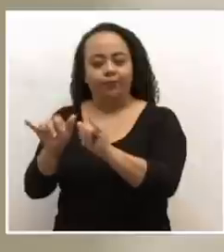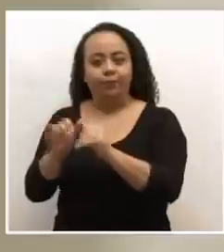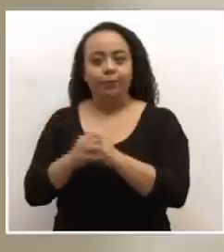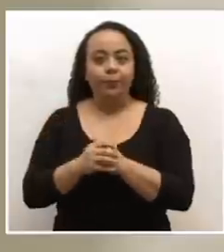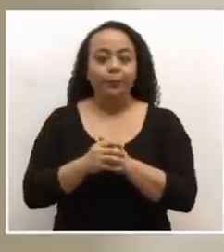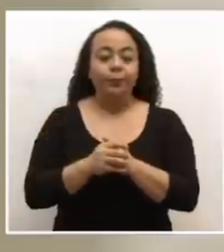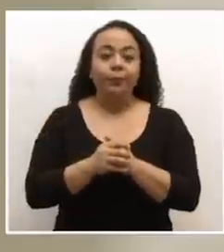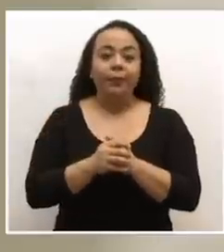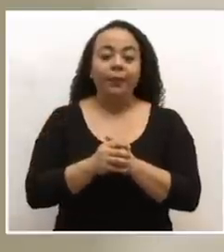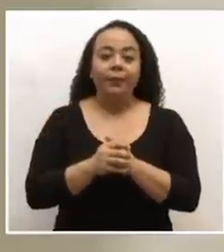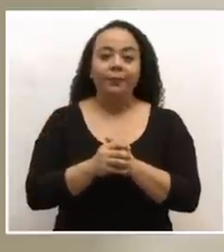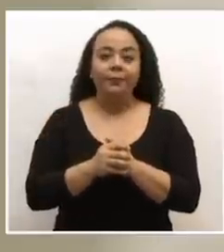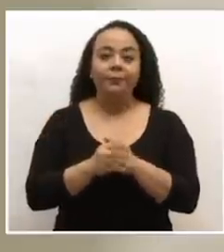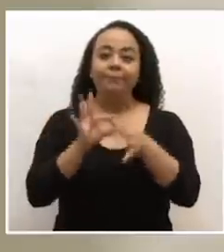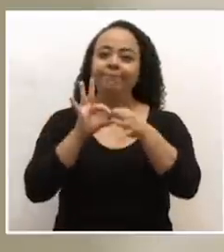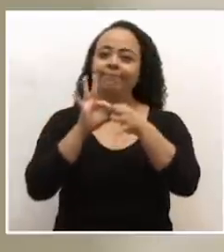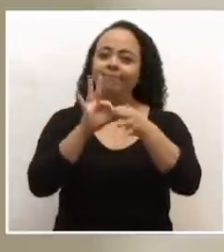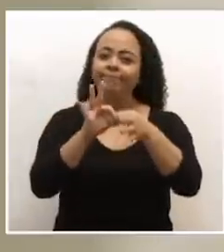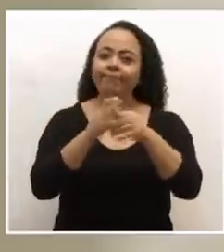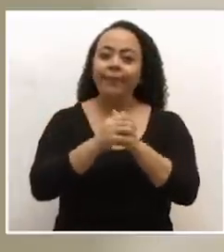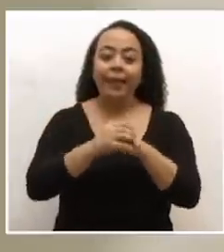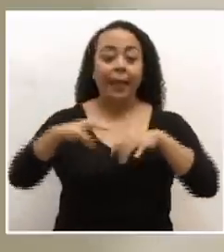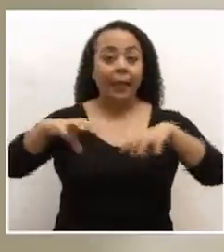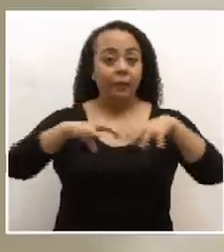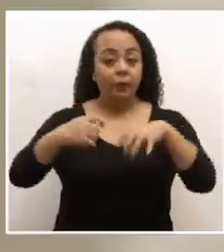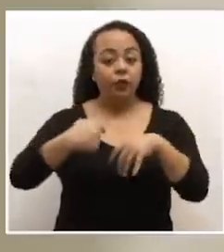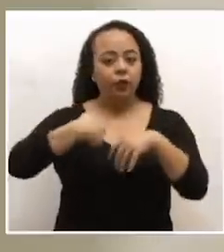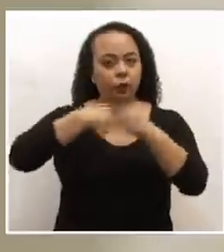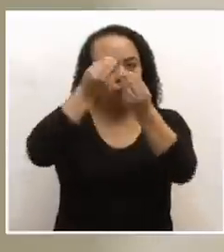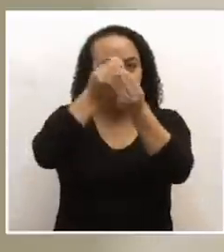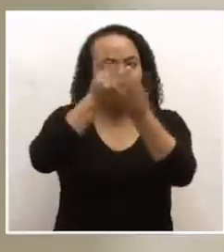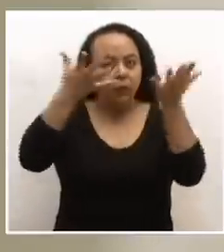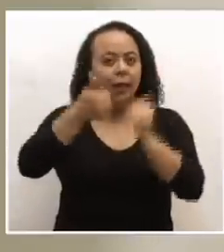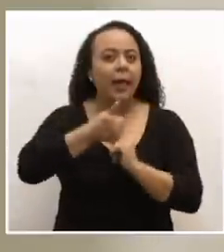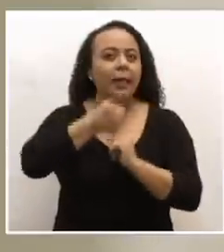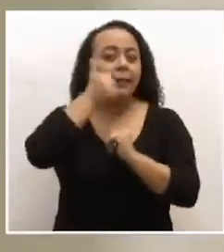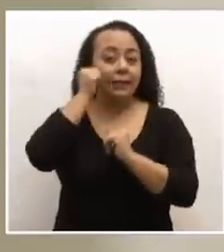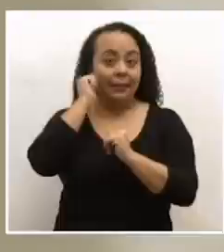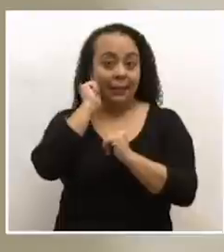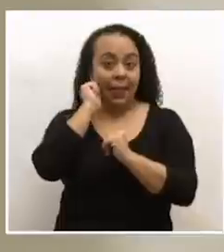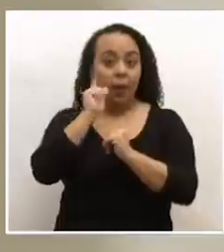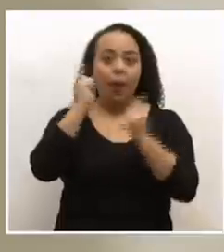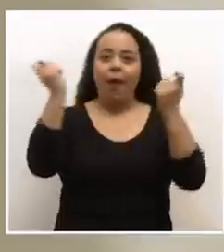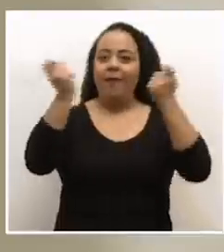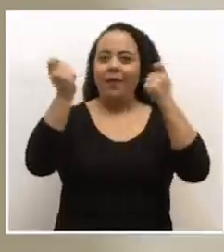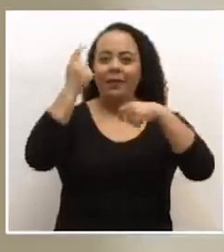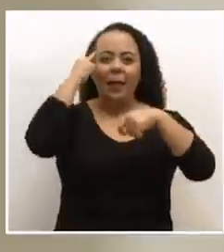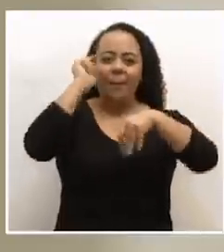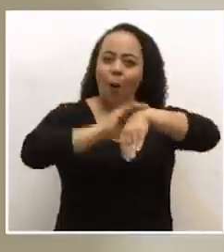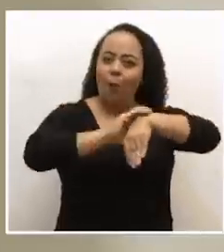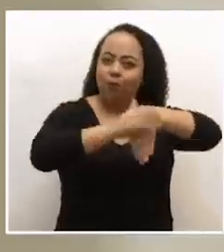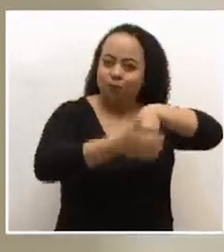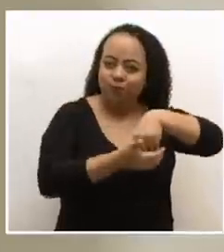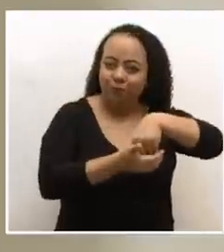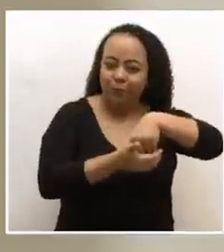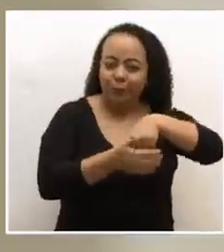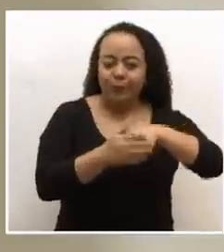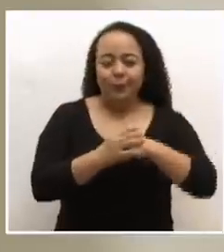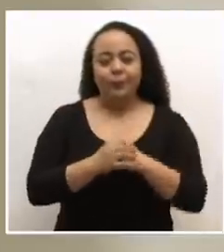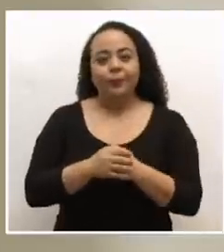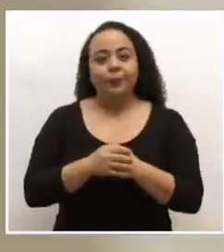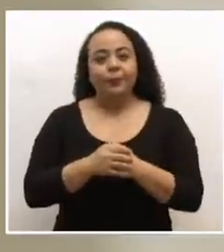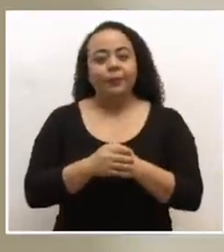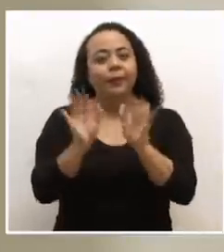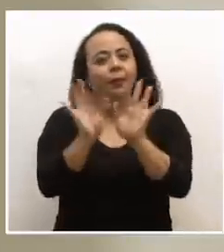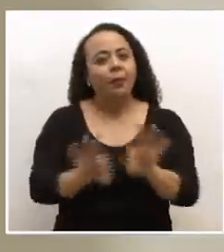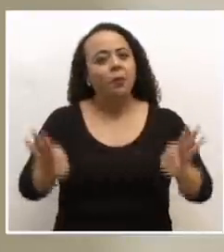respecto al evento que yo informaba ayer, que hubo un té de un canastilla, que es